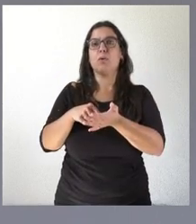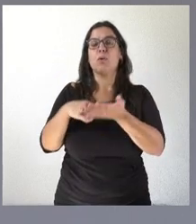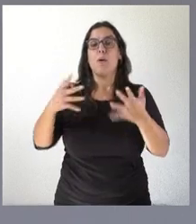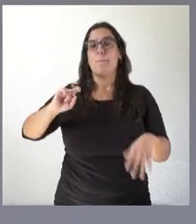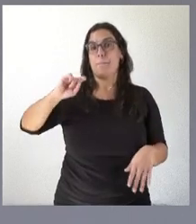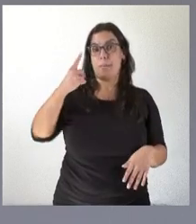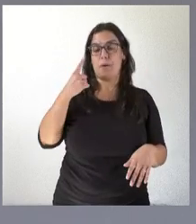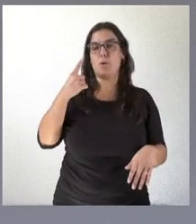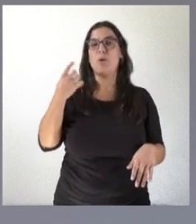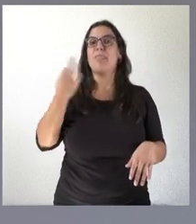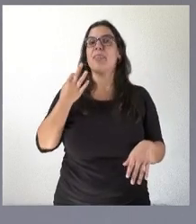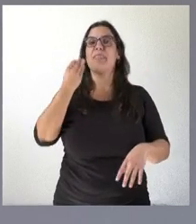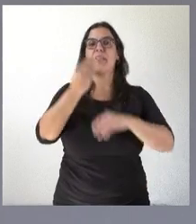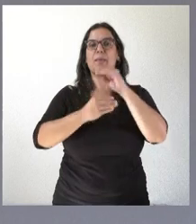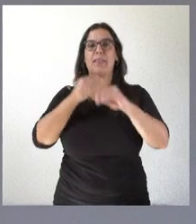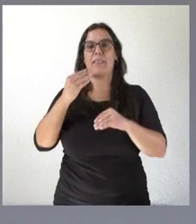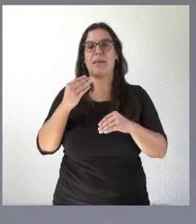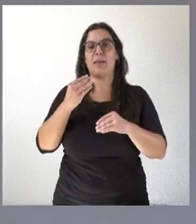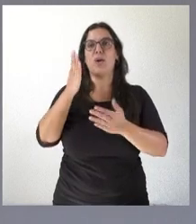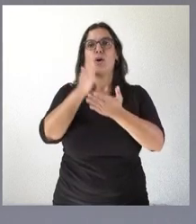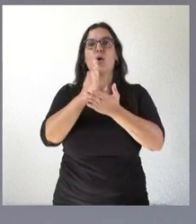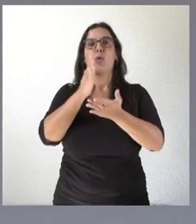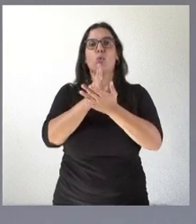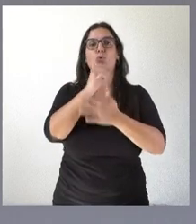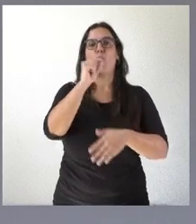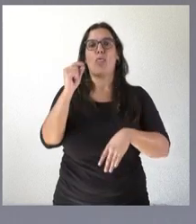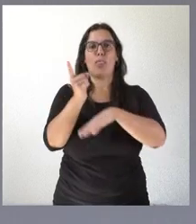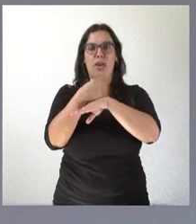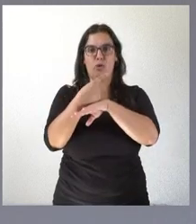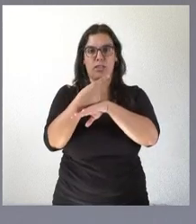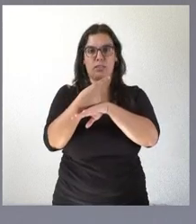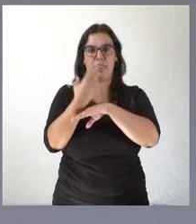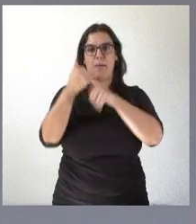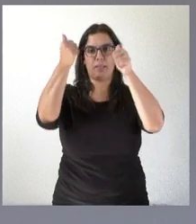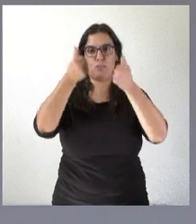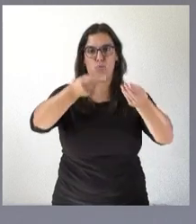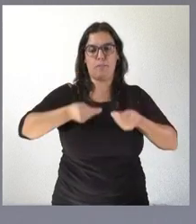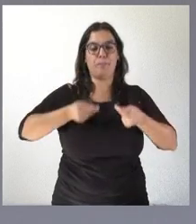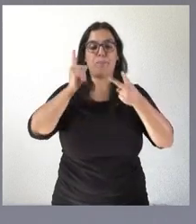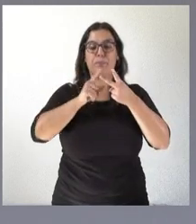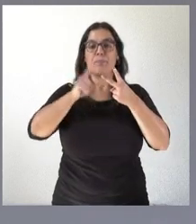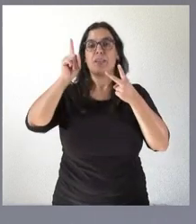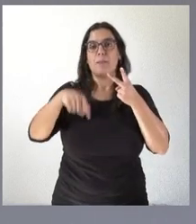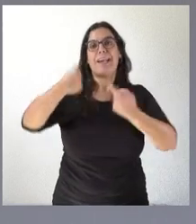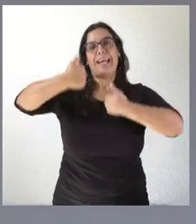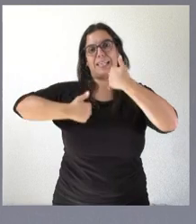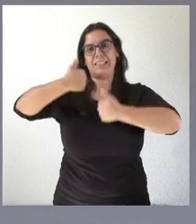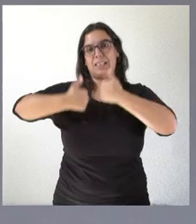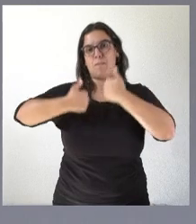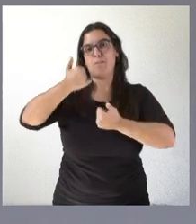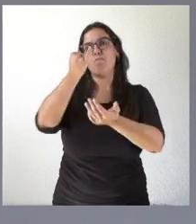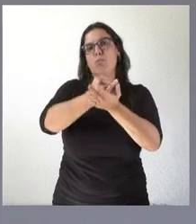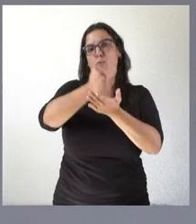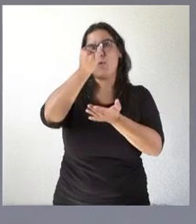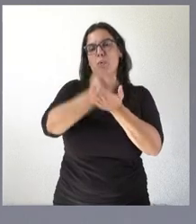lugar la realización de un curso de 100 horas y en segundo lugar que hagan un examen que hagan una prueba